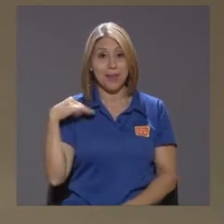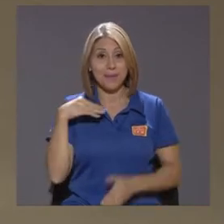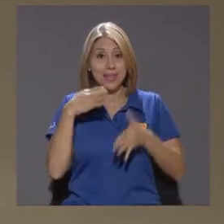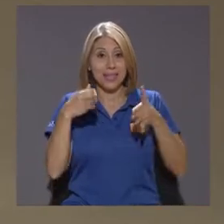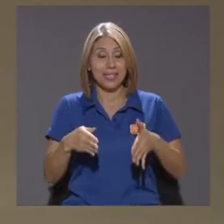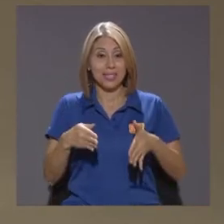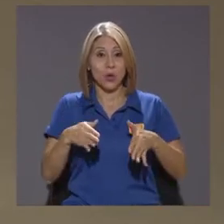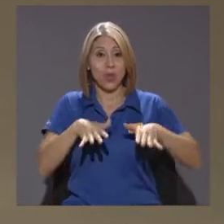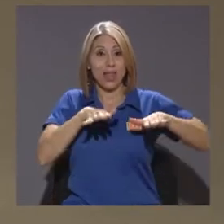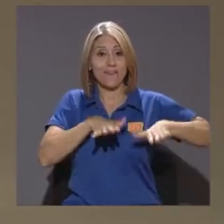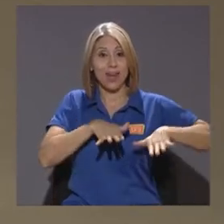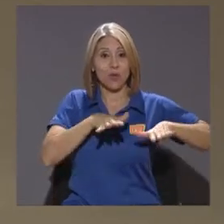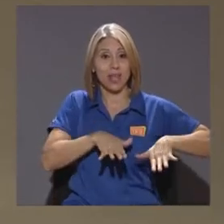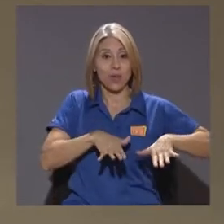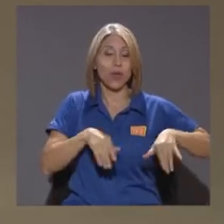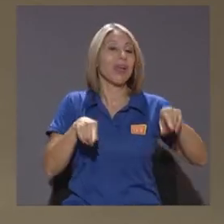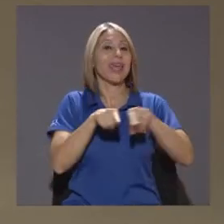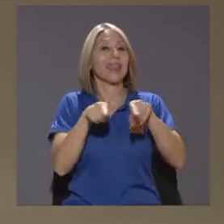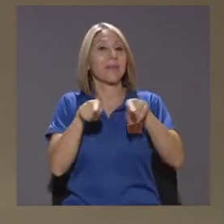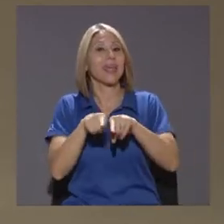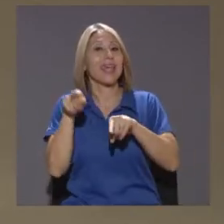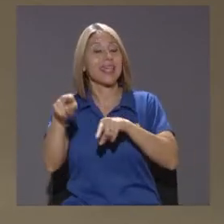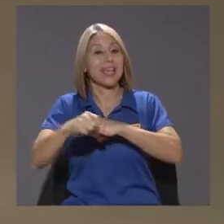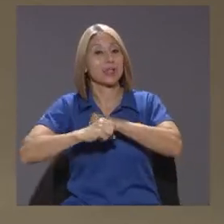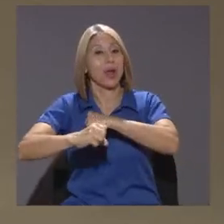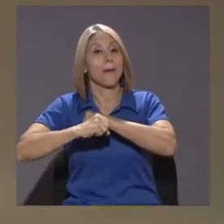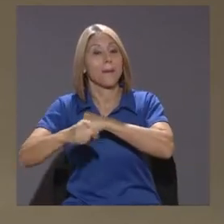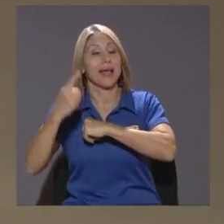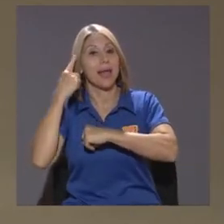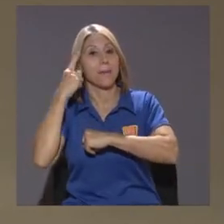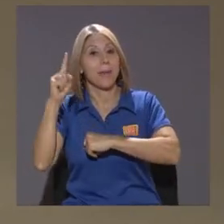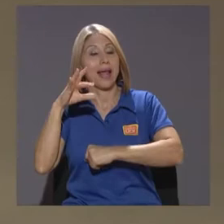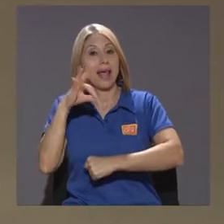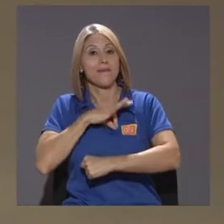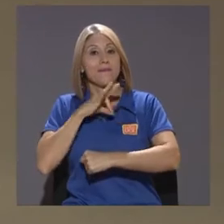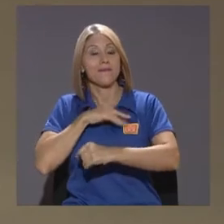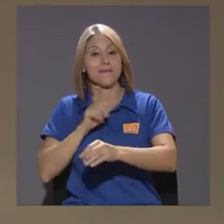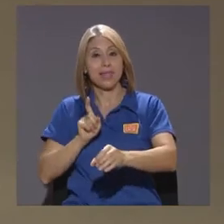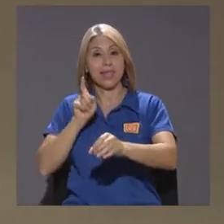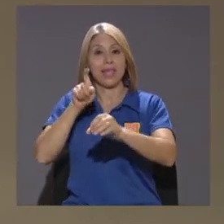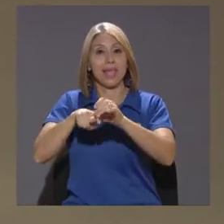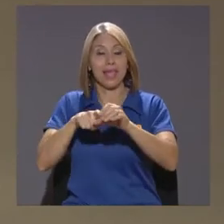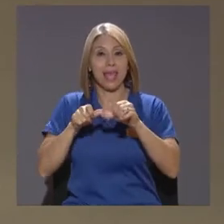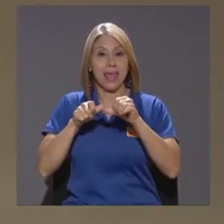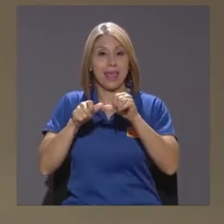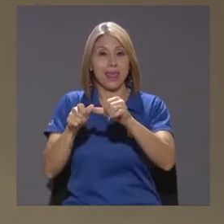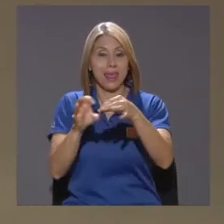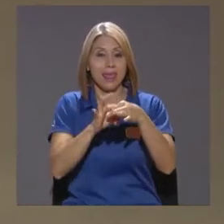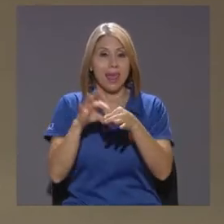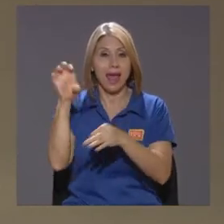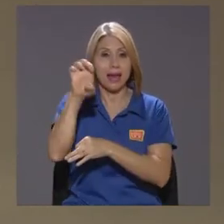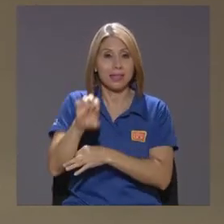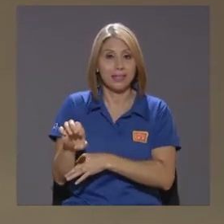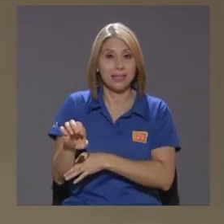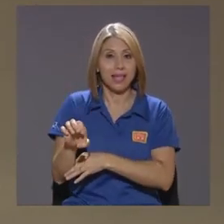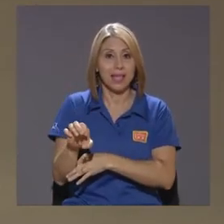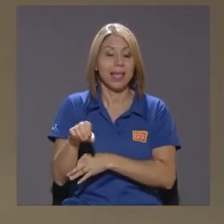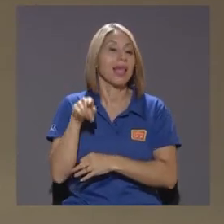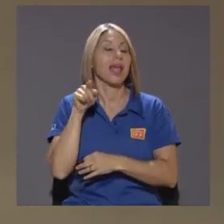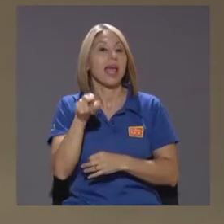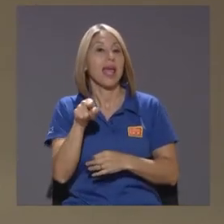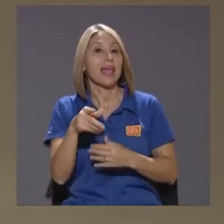campaña A favor Del quedarse Eso es un detalle Pero no es importante Visita Bon